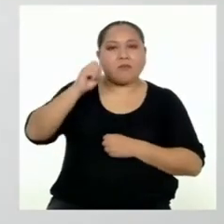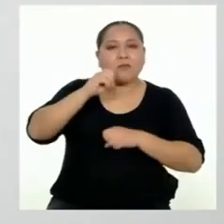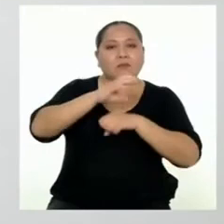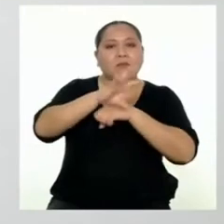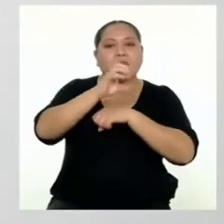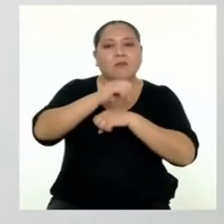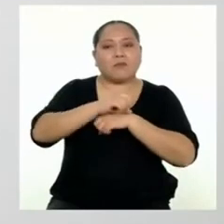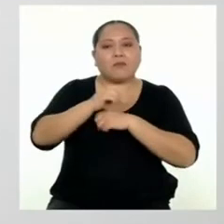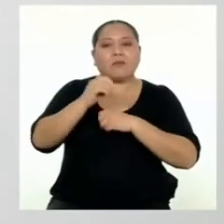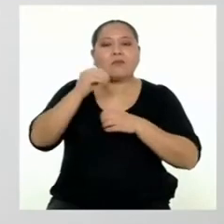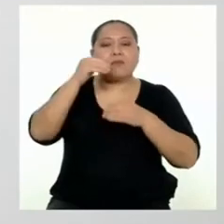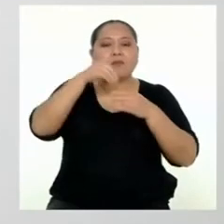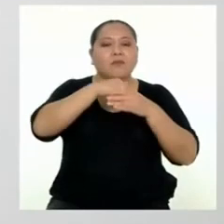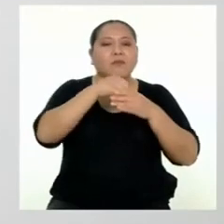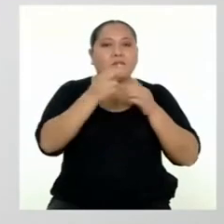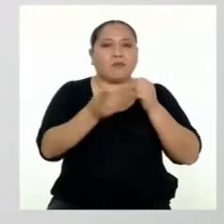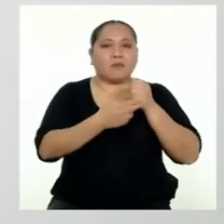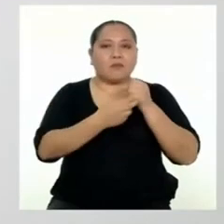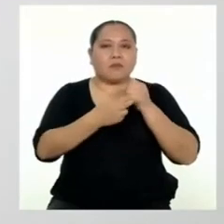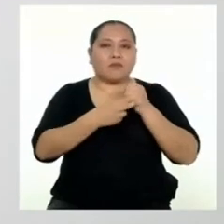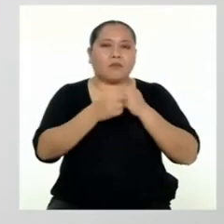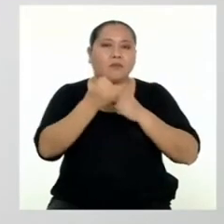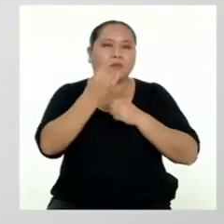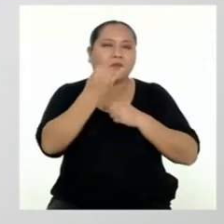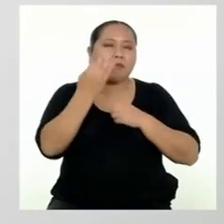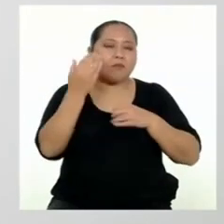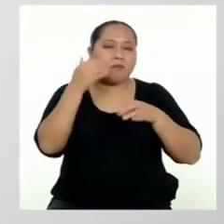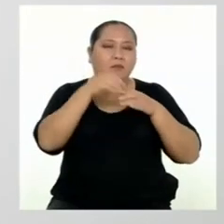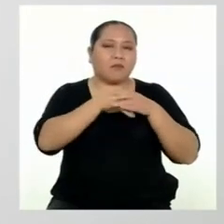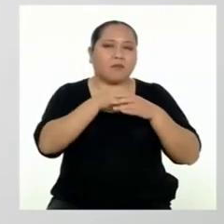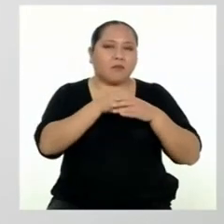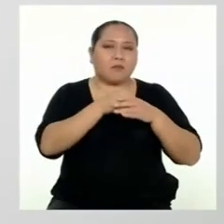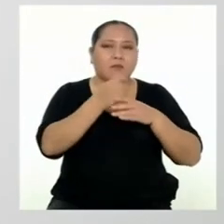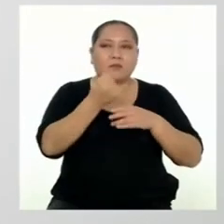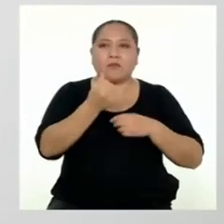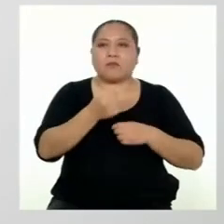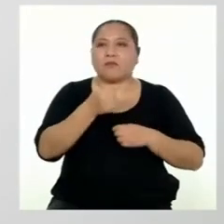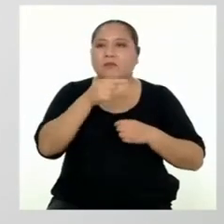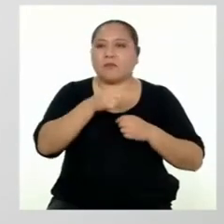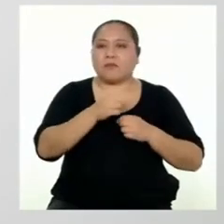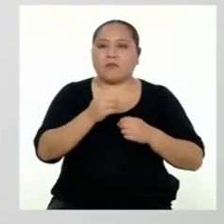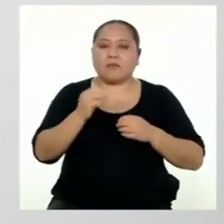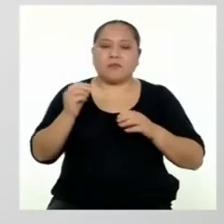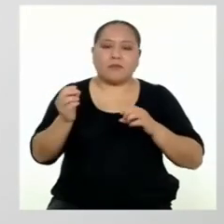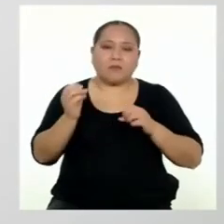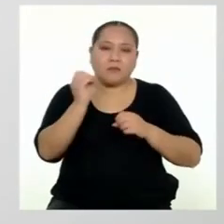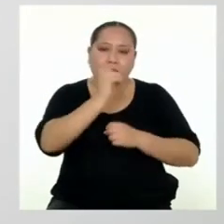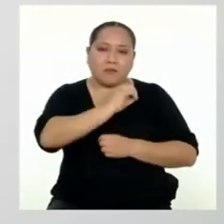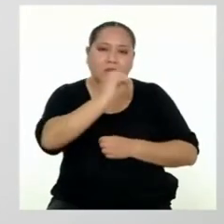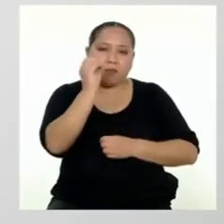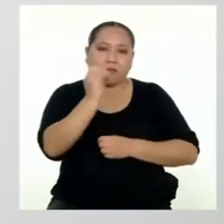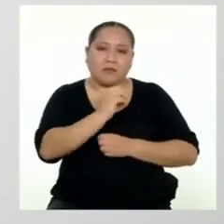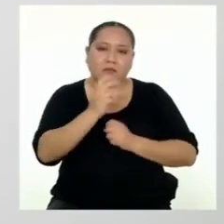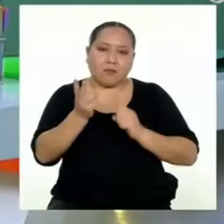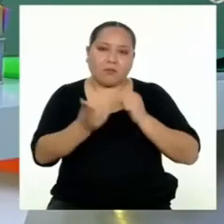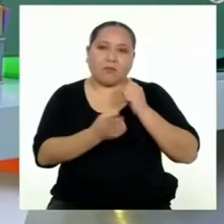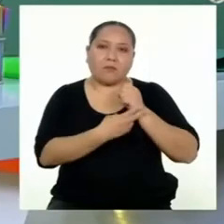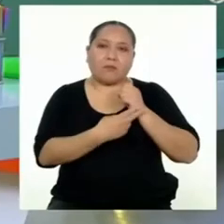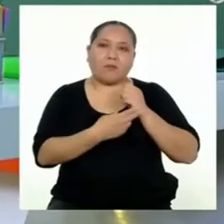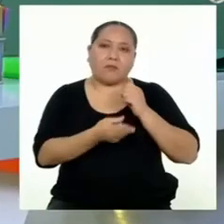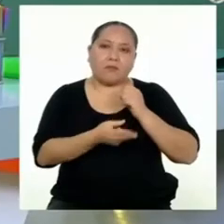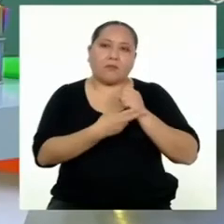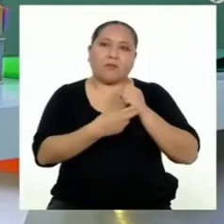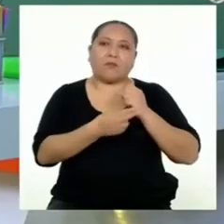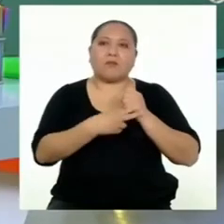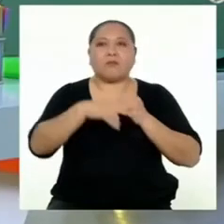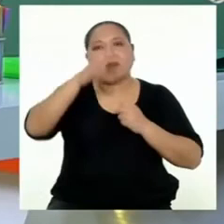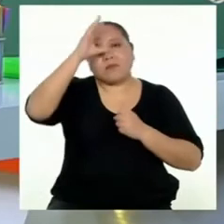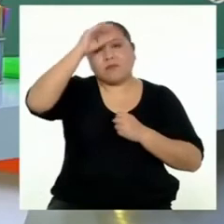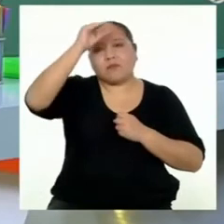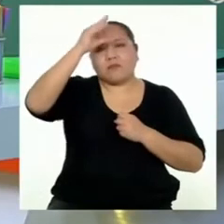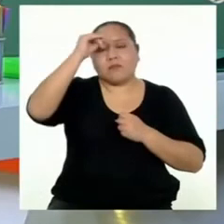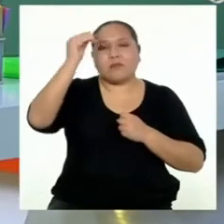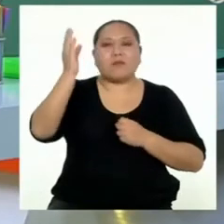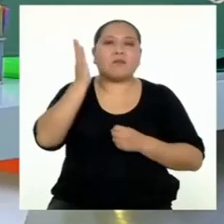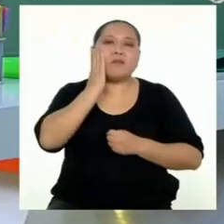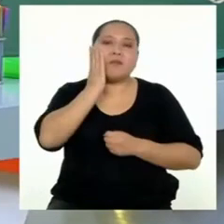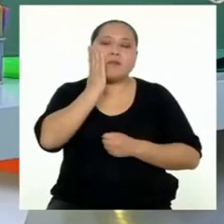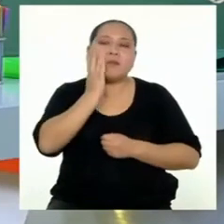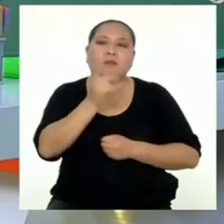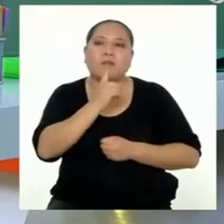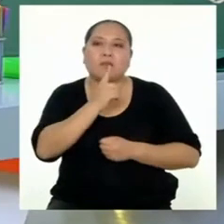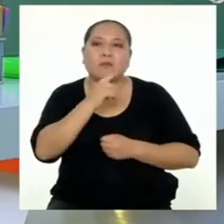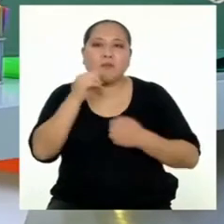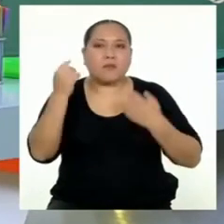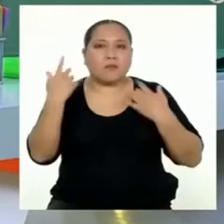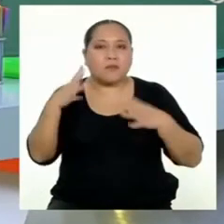depositar tus ahorros en algún tipo de cuenta que genere interés por ahorrar. Chicas, chicos, mamis,